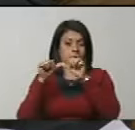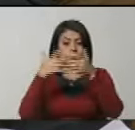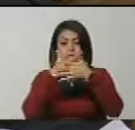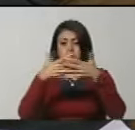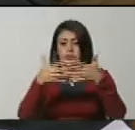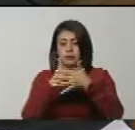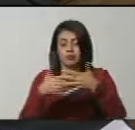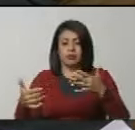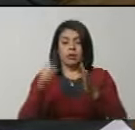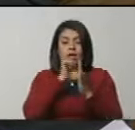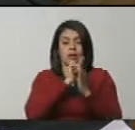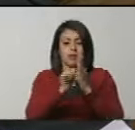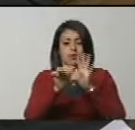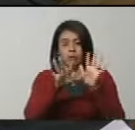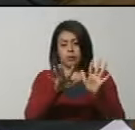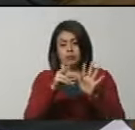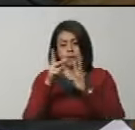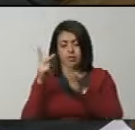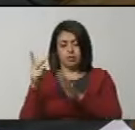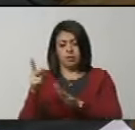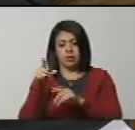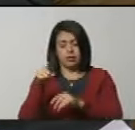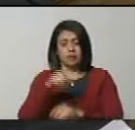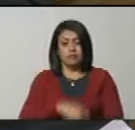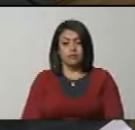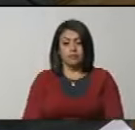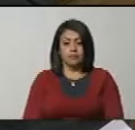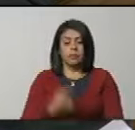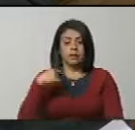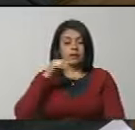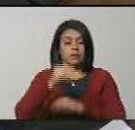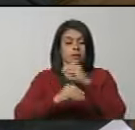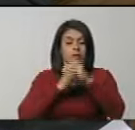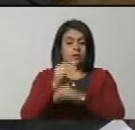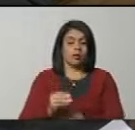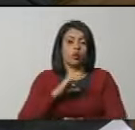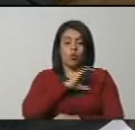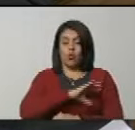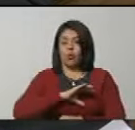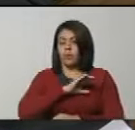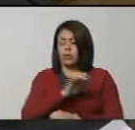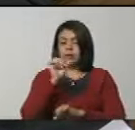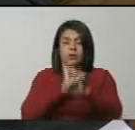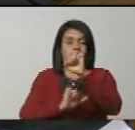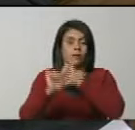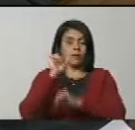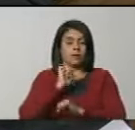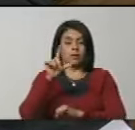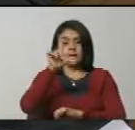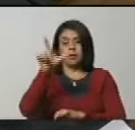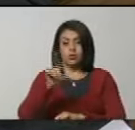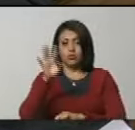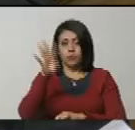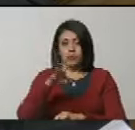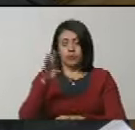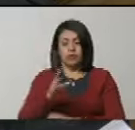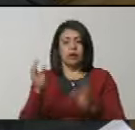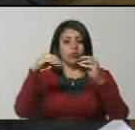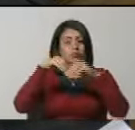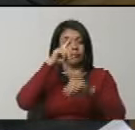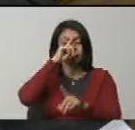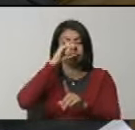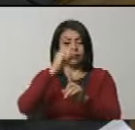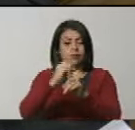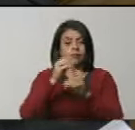redactado en los siguientes términos. Artículo 17. Se crea la Alta Comisión para la Defensa de la Guayana Esequiba, con el